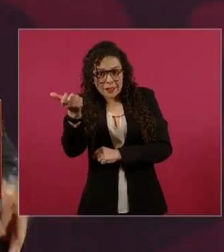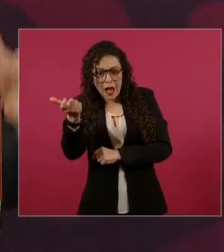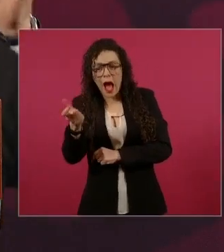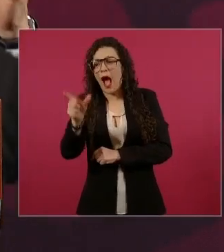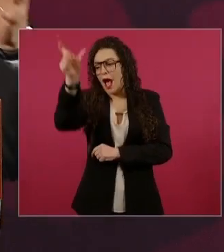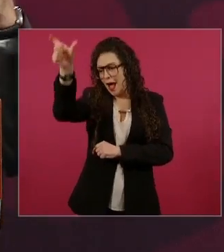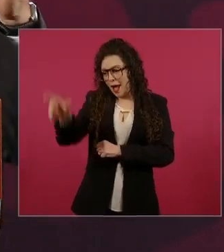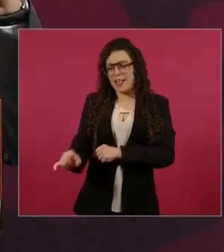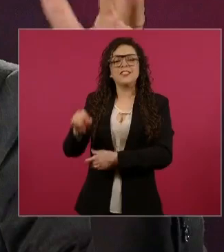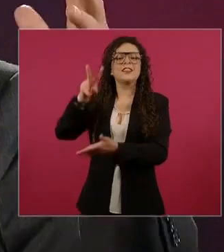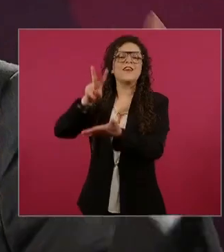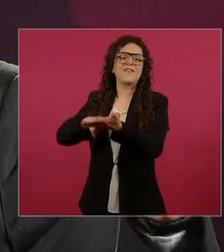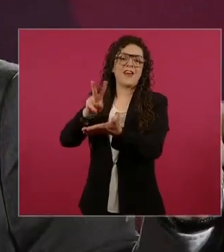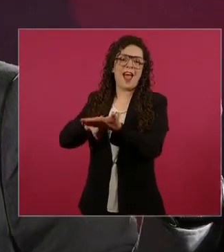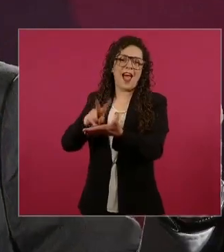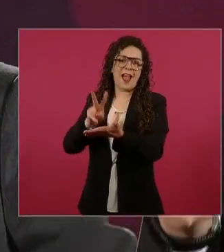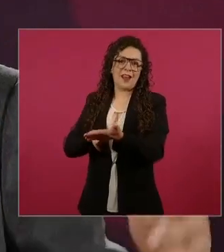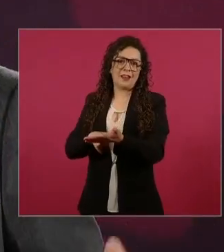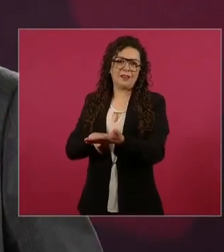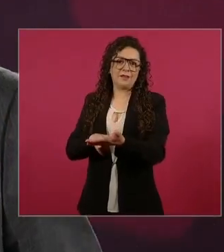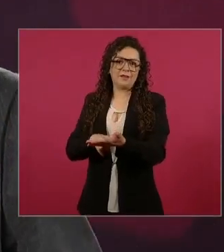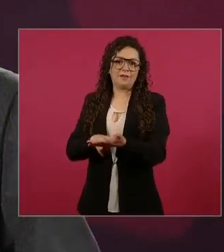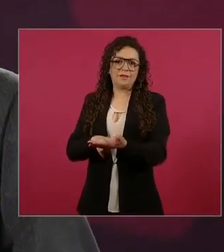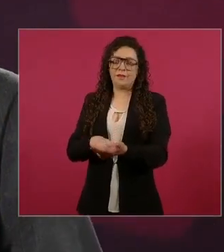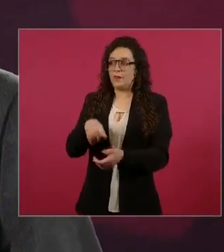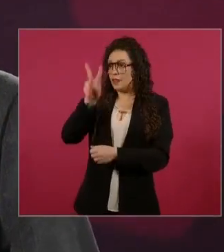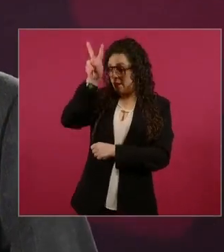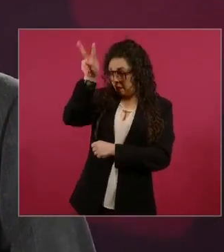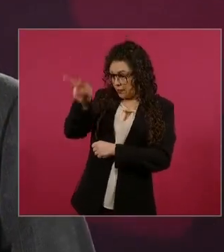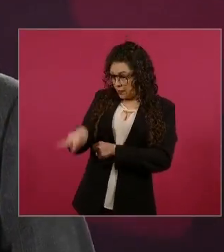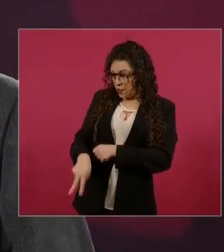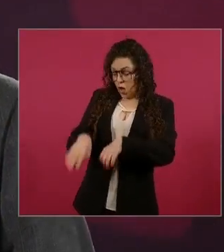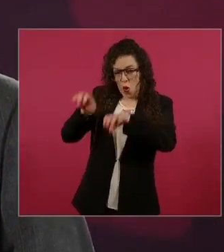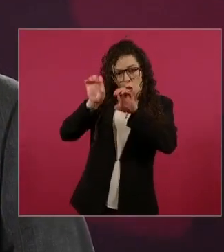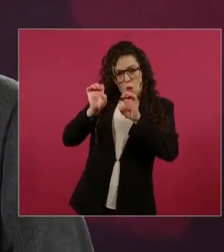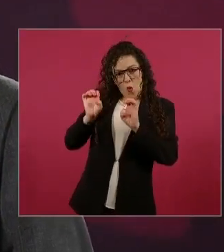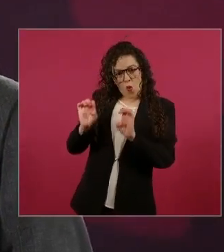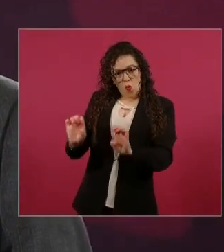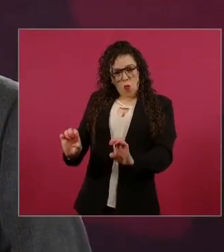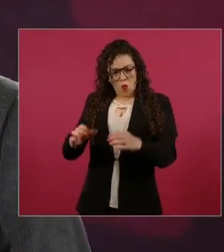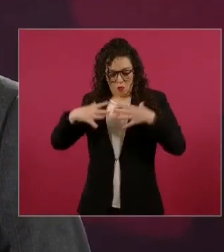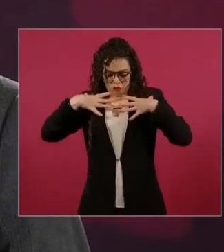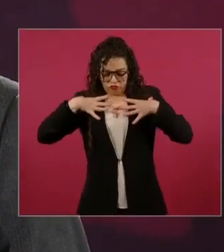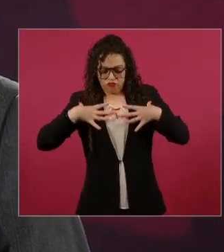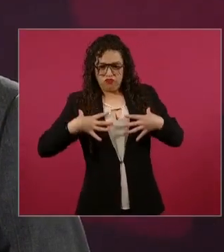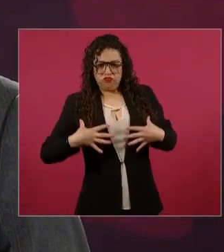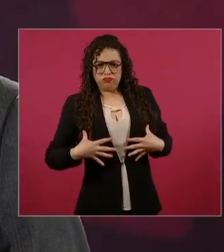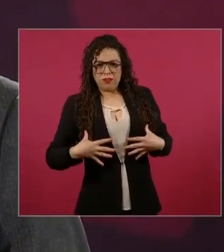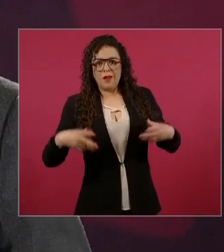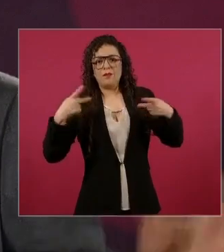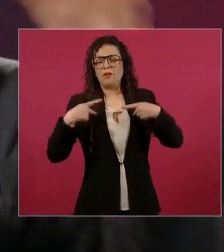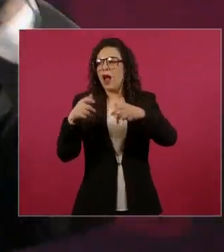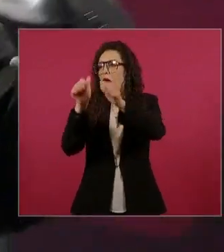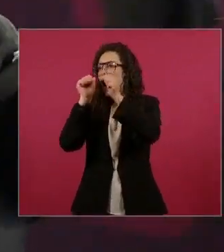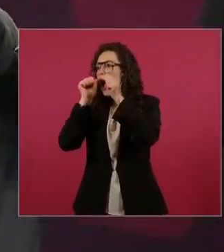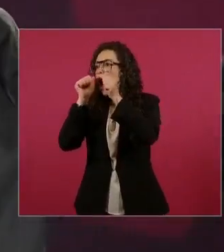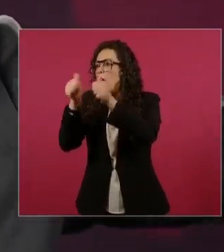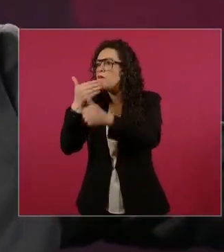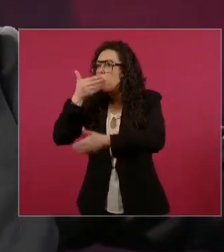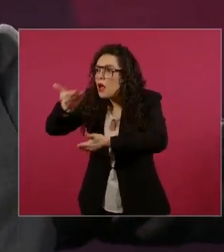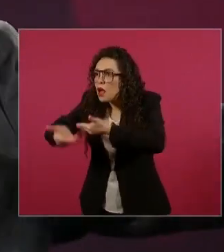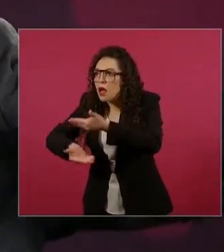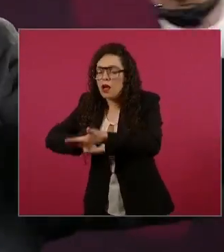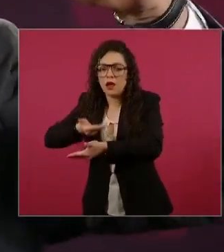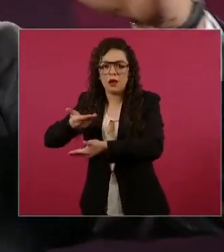cómo te ven, tratan y el lujo